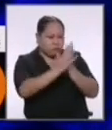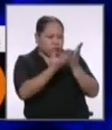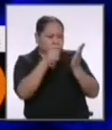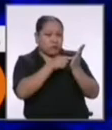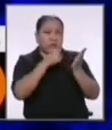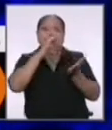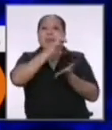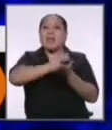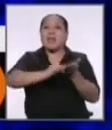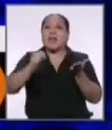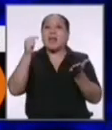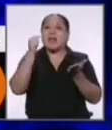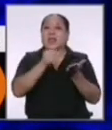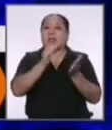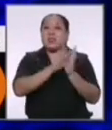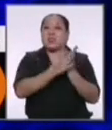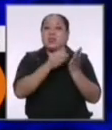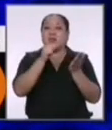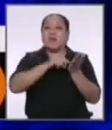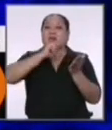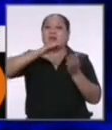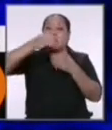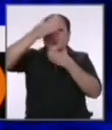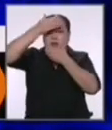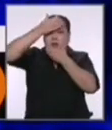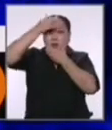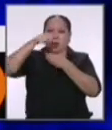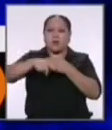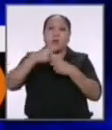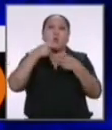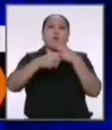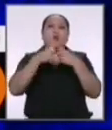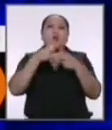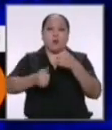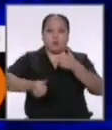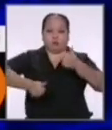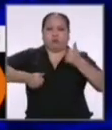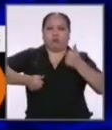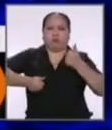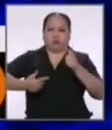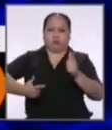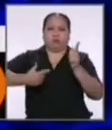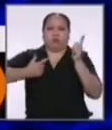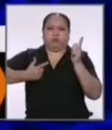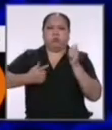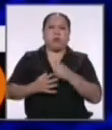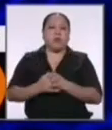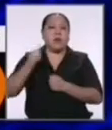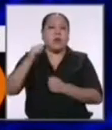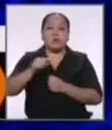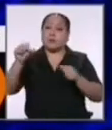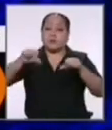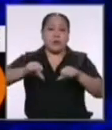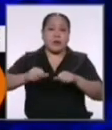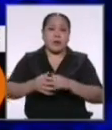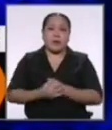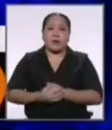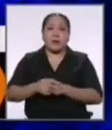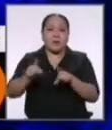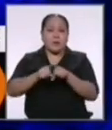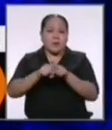eliminar en esos textos que señalan al terrorismo como conflicto armado eso es una barbaridad o también